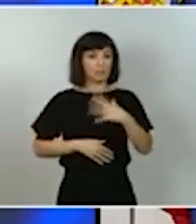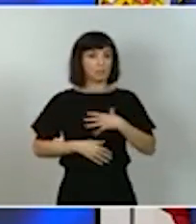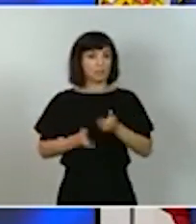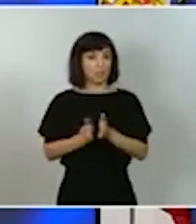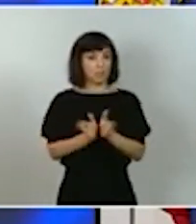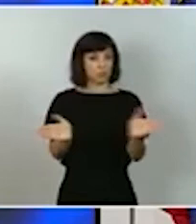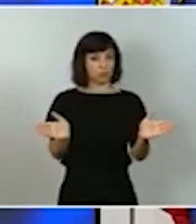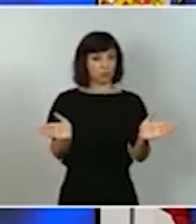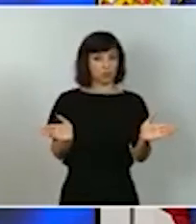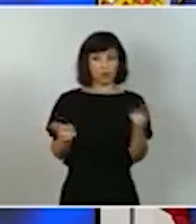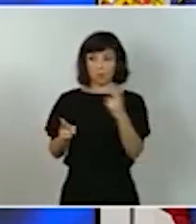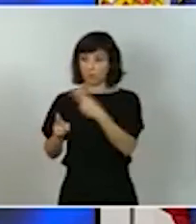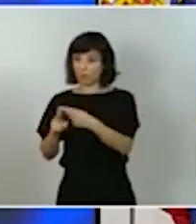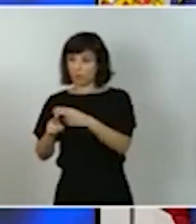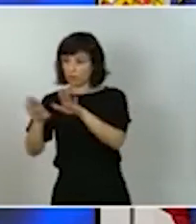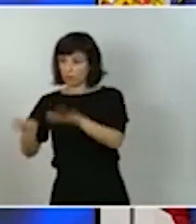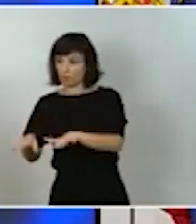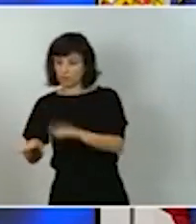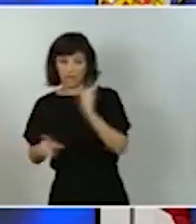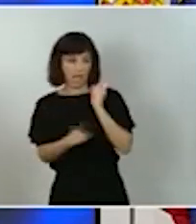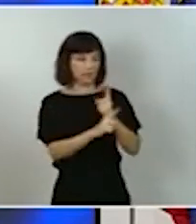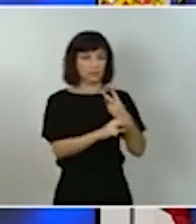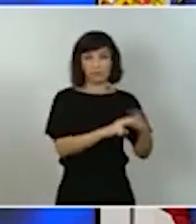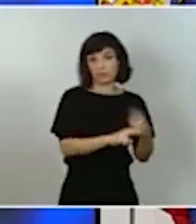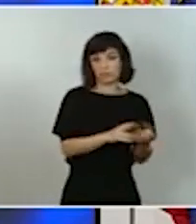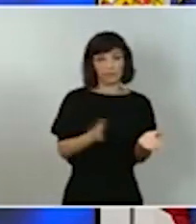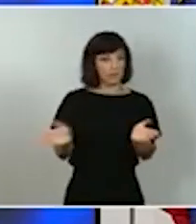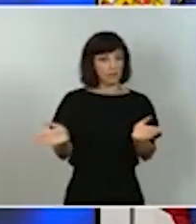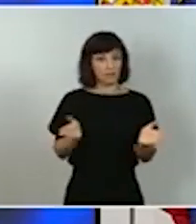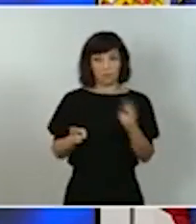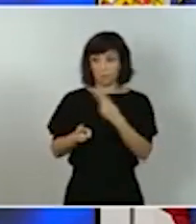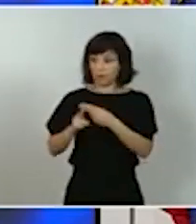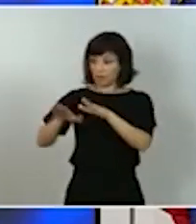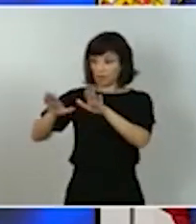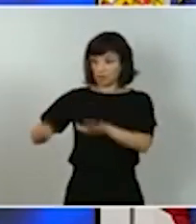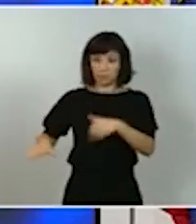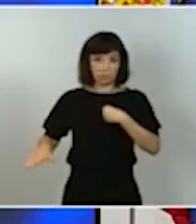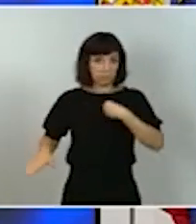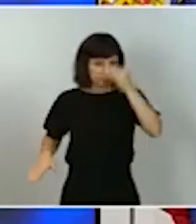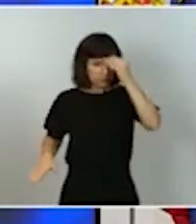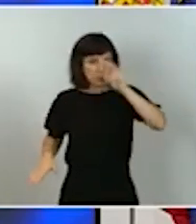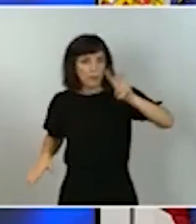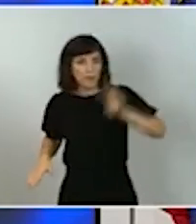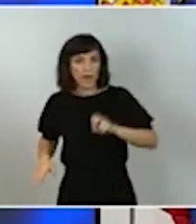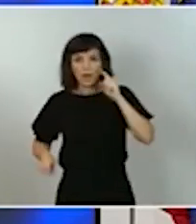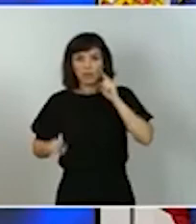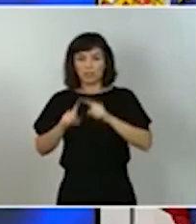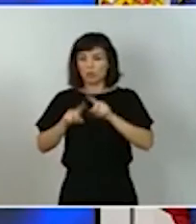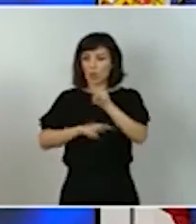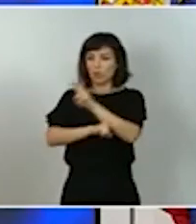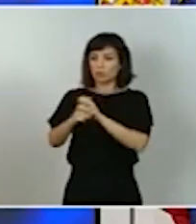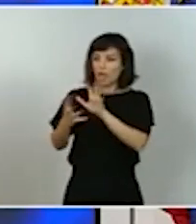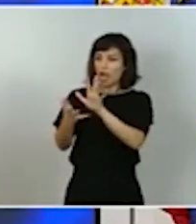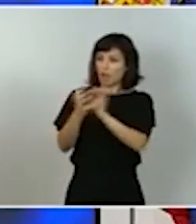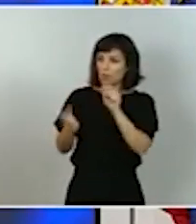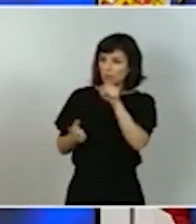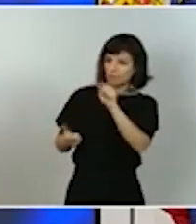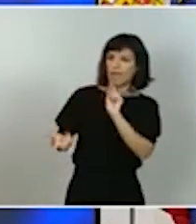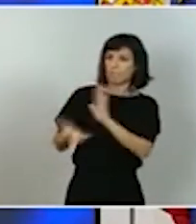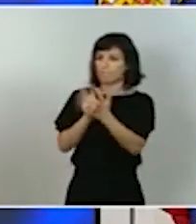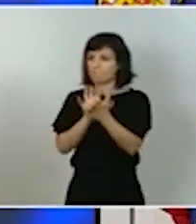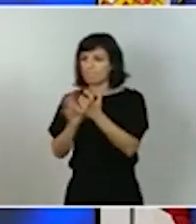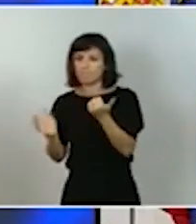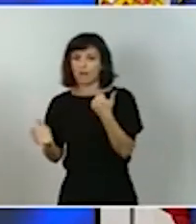o la antipolítica la política sirve como creo yo para buscar puntos de acuerdo para encontrar soluciones desde la